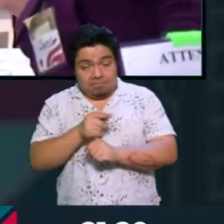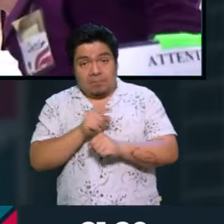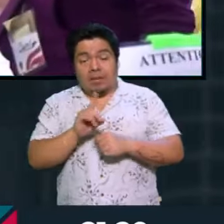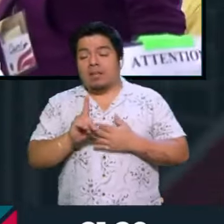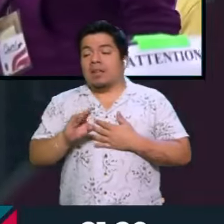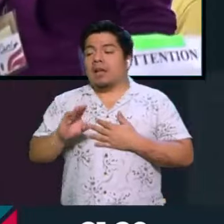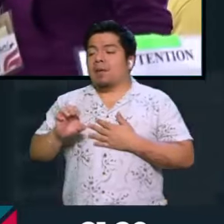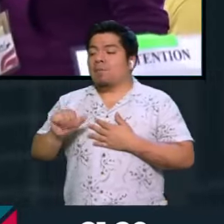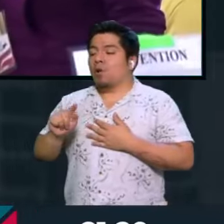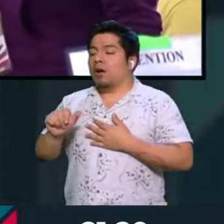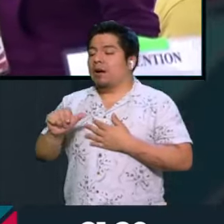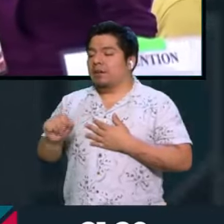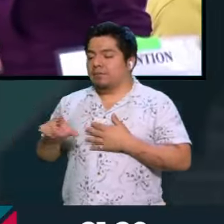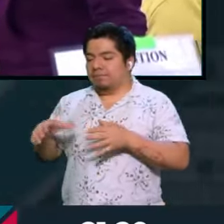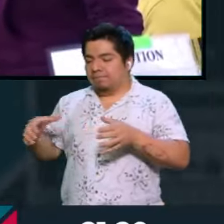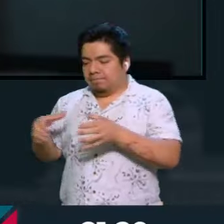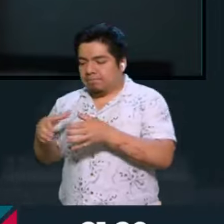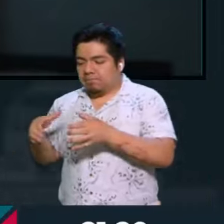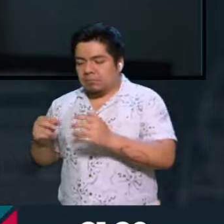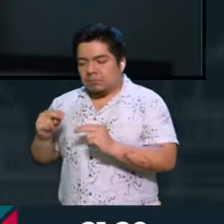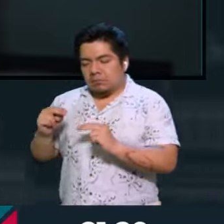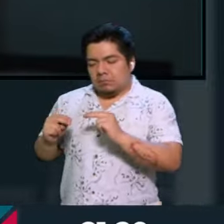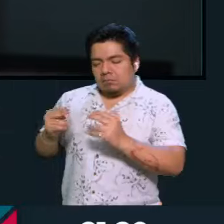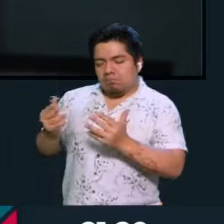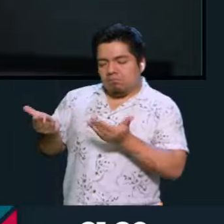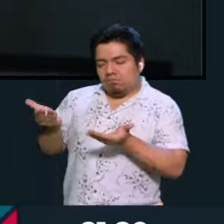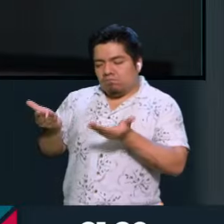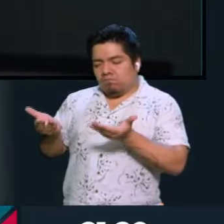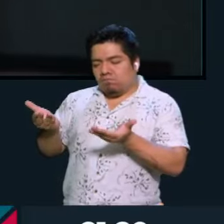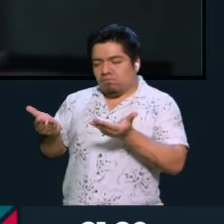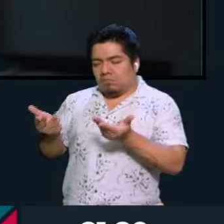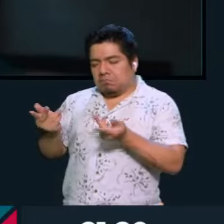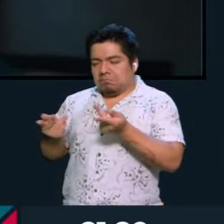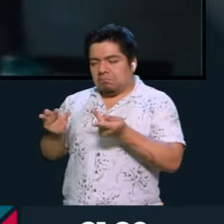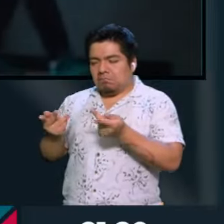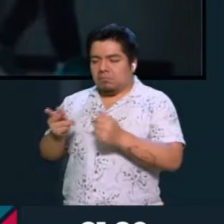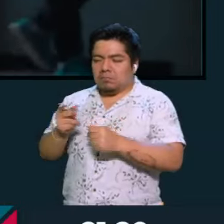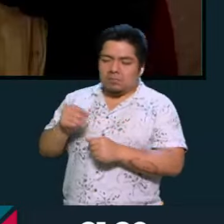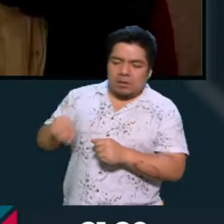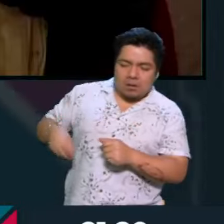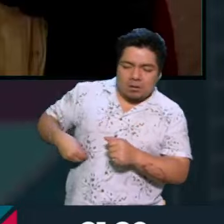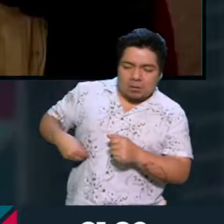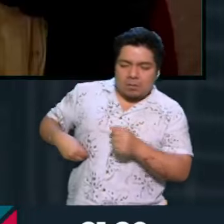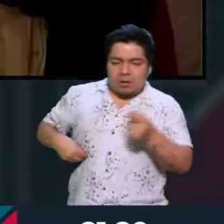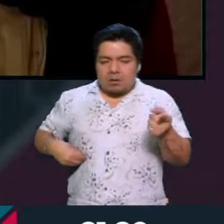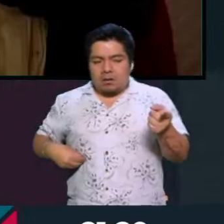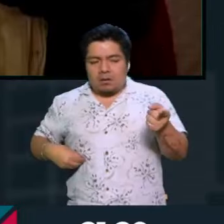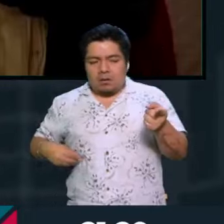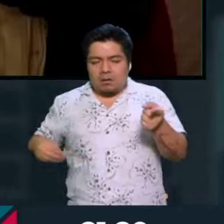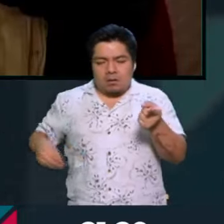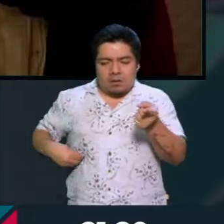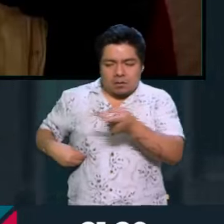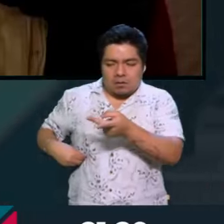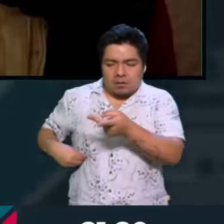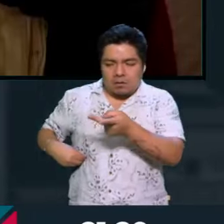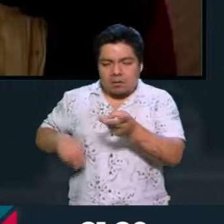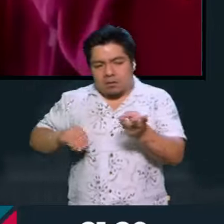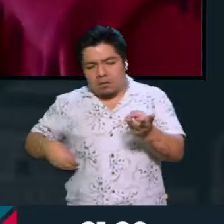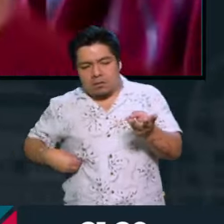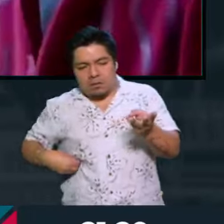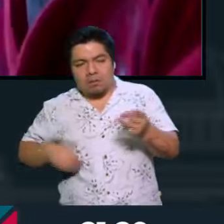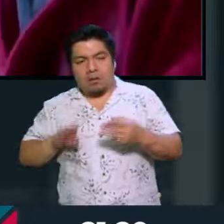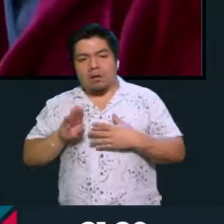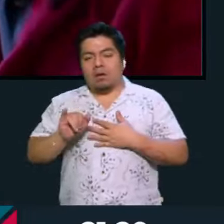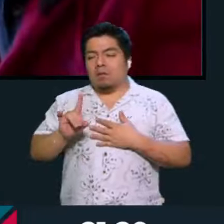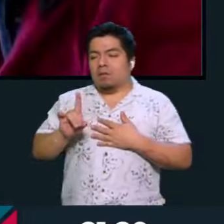demócratas pues tendrán, que harán sus balances y están en esto, que si fue culpa de uno, por ejemplo, fue culpa de que Biden,